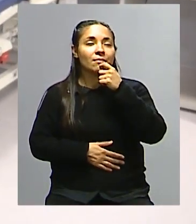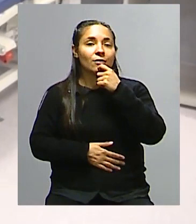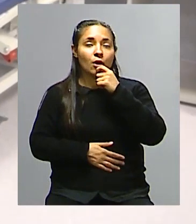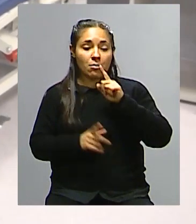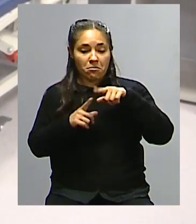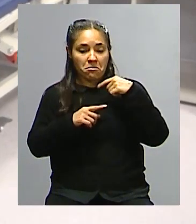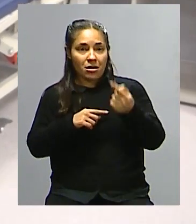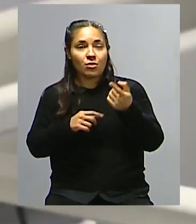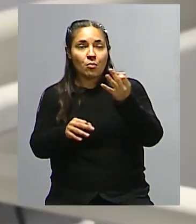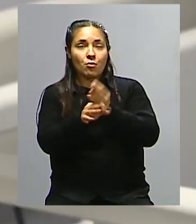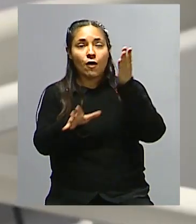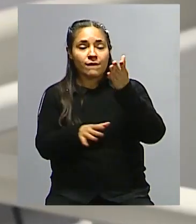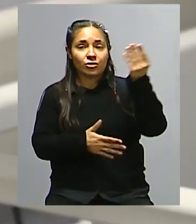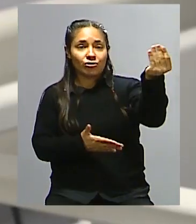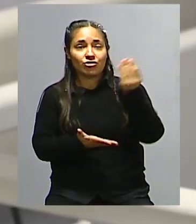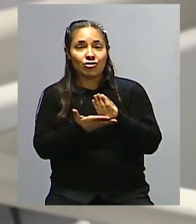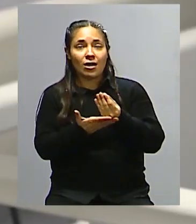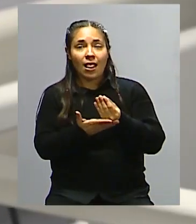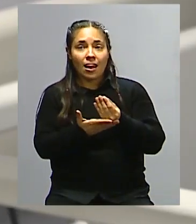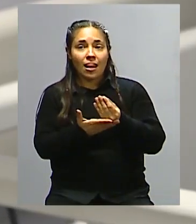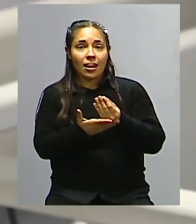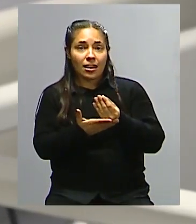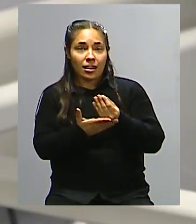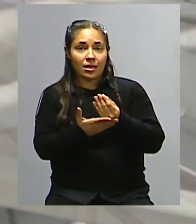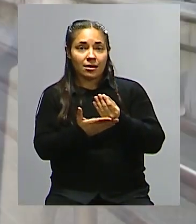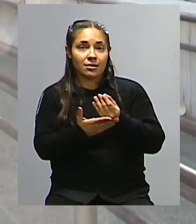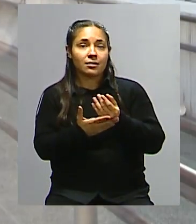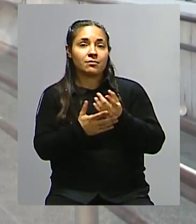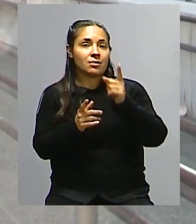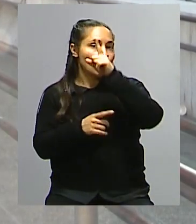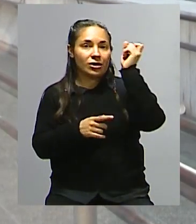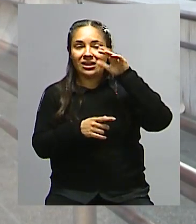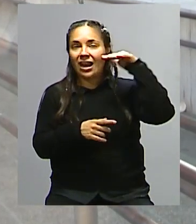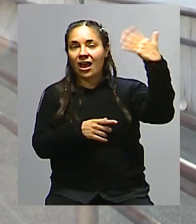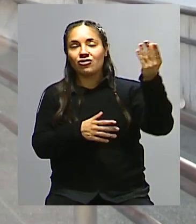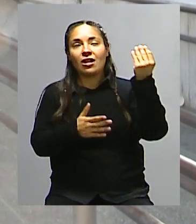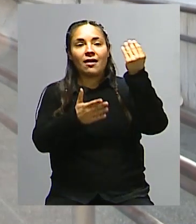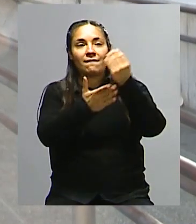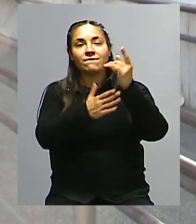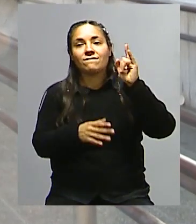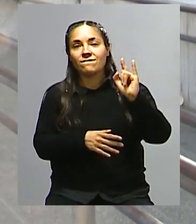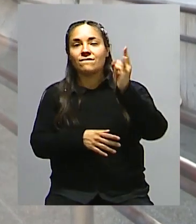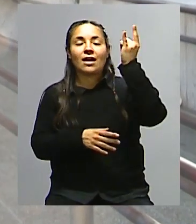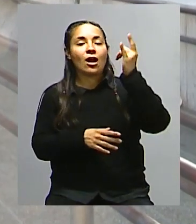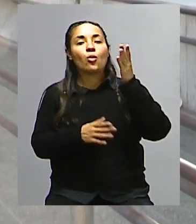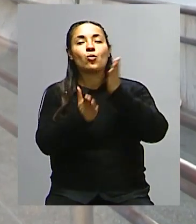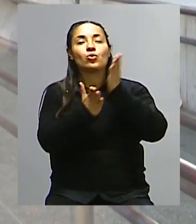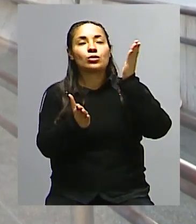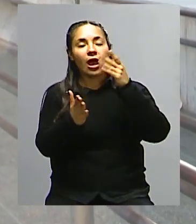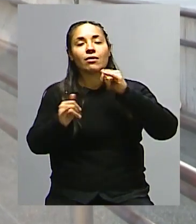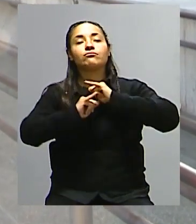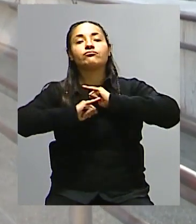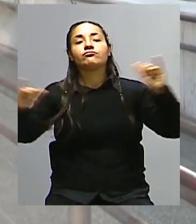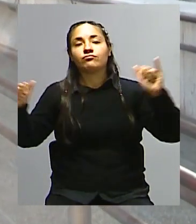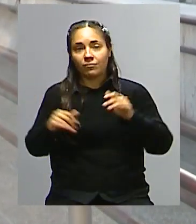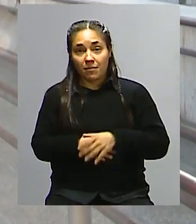mañana tener a un especialista de carácter internacional exponiendo a nuestra facultad para todos los que